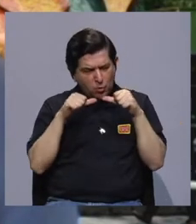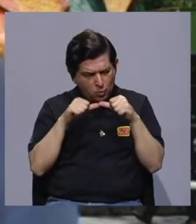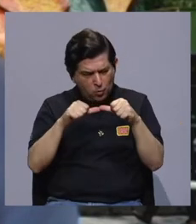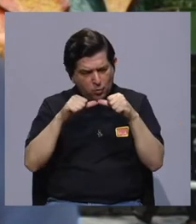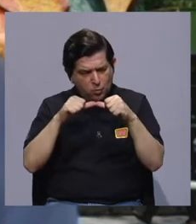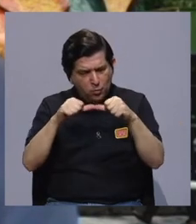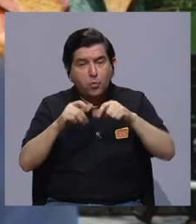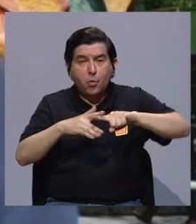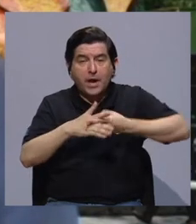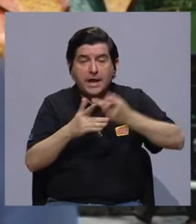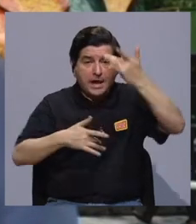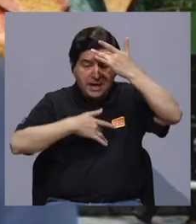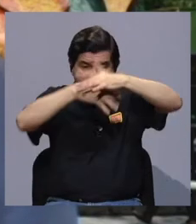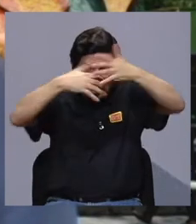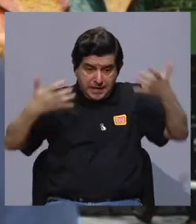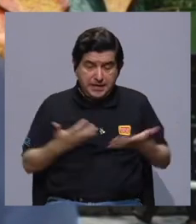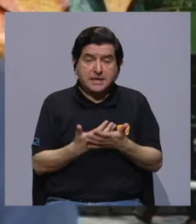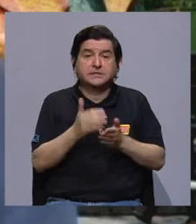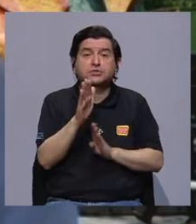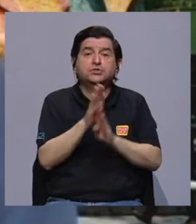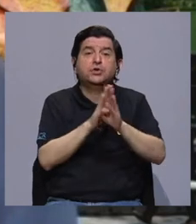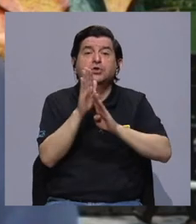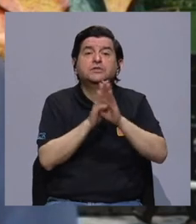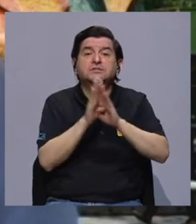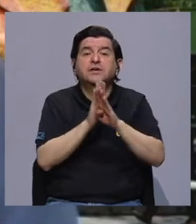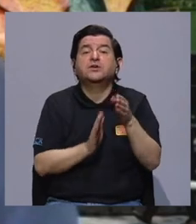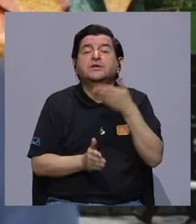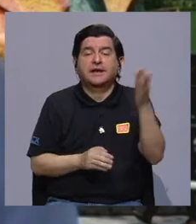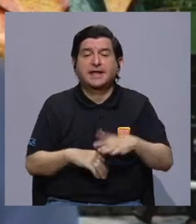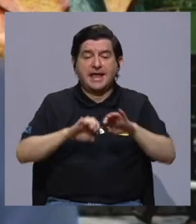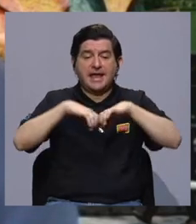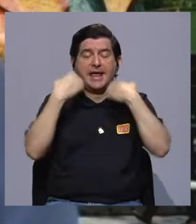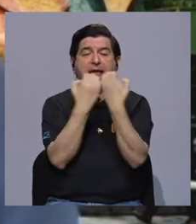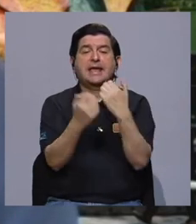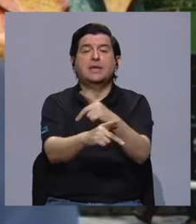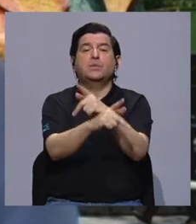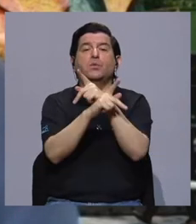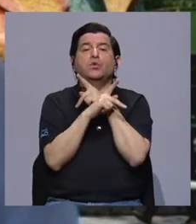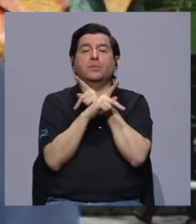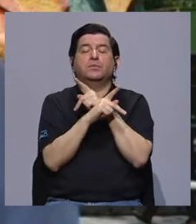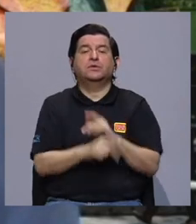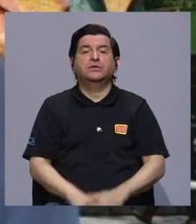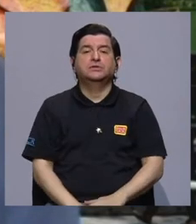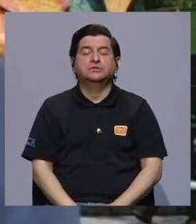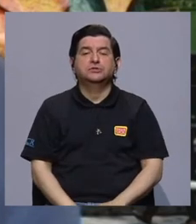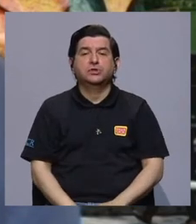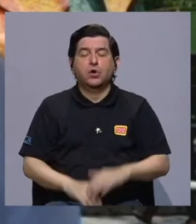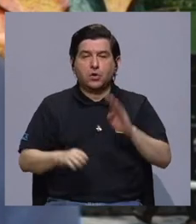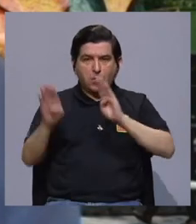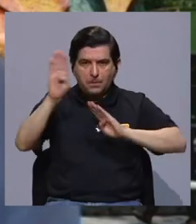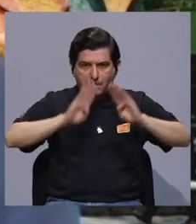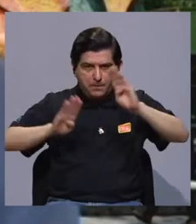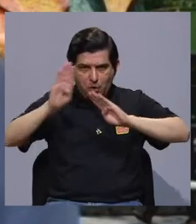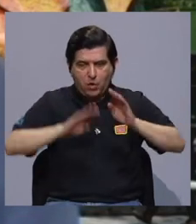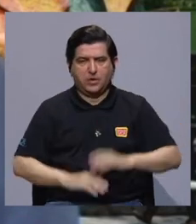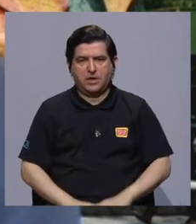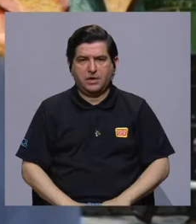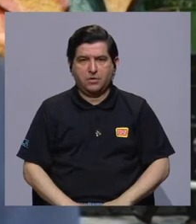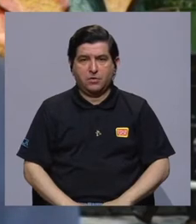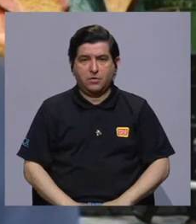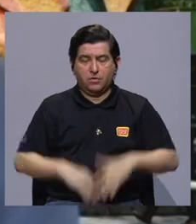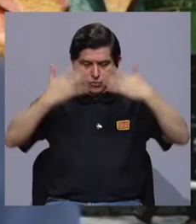trabajaron incansablemente al inicio de la pandemia en el desarrollo, por ejemplo, de equipo de protección biológica.